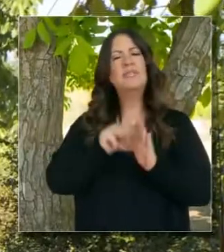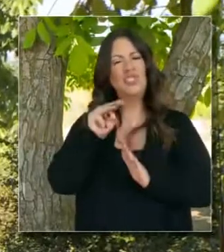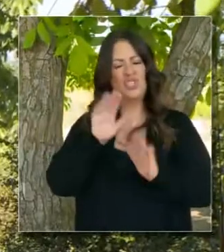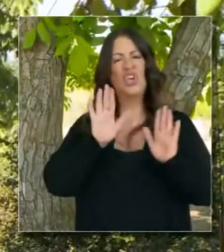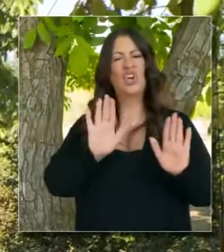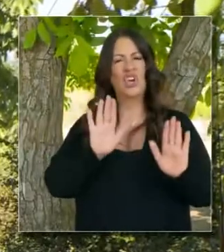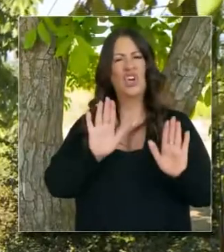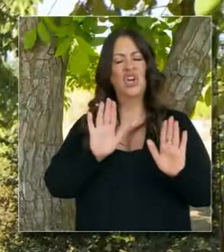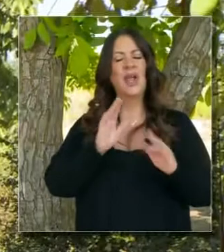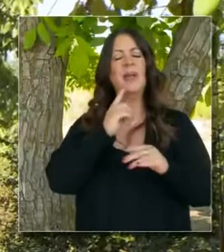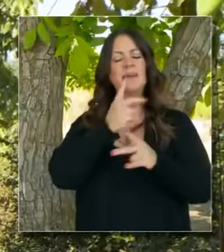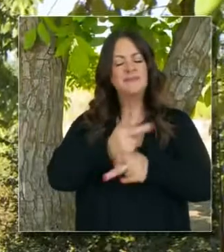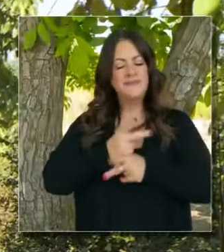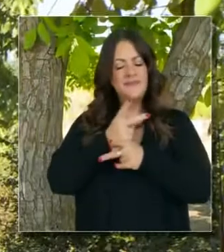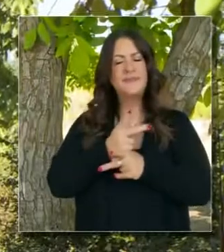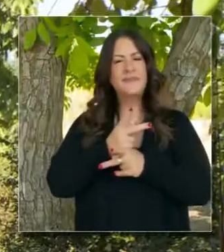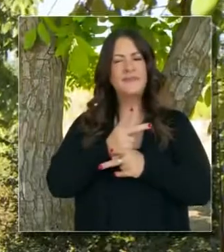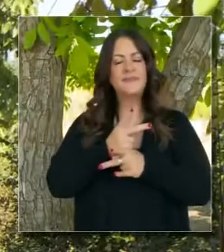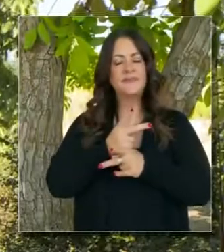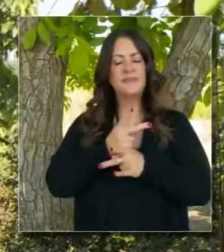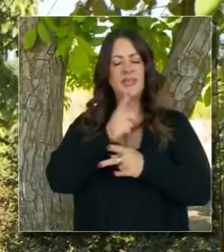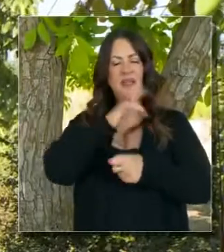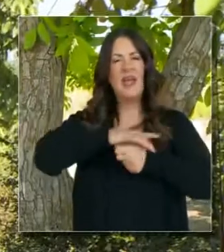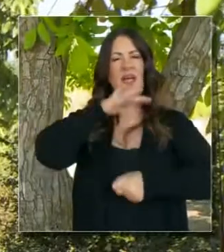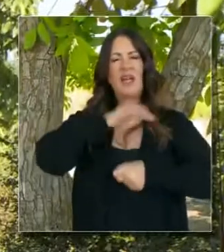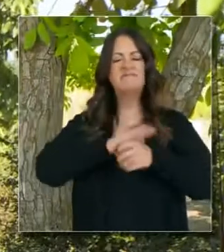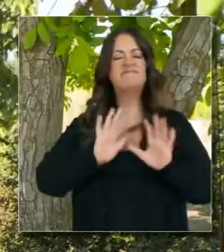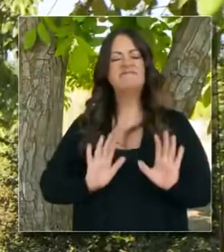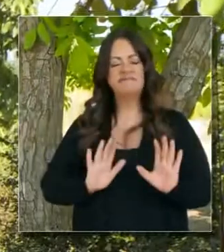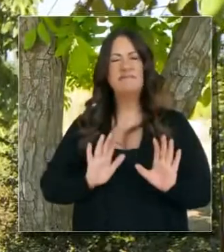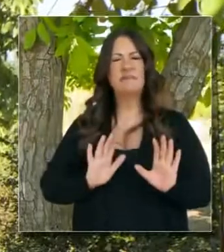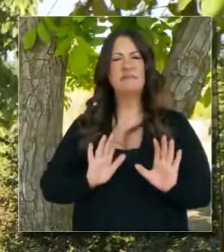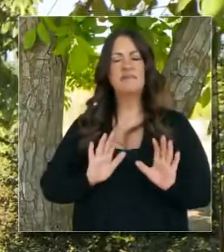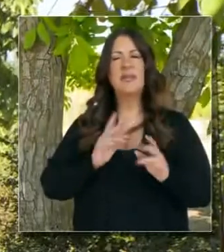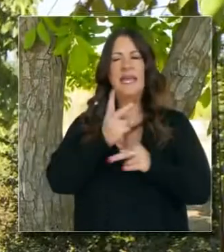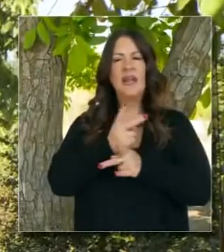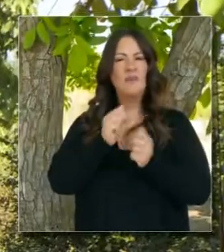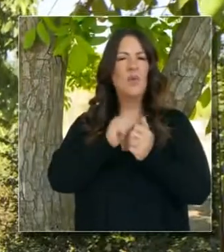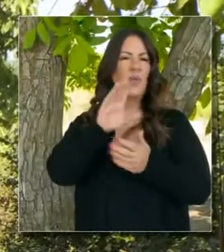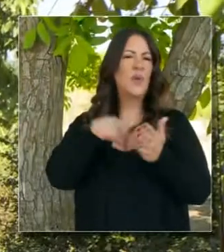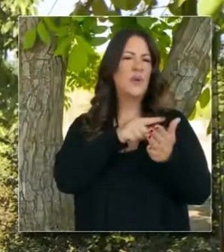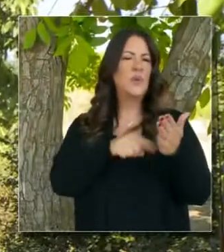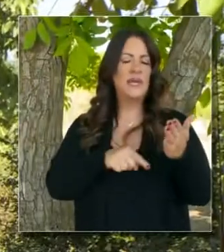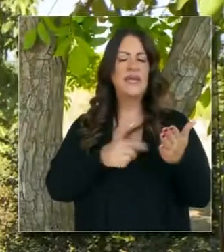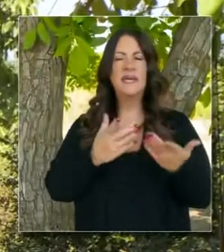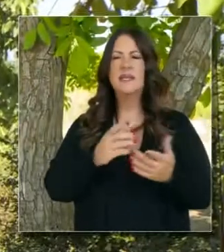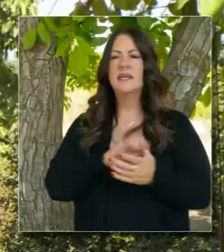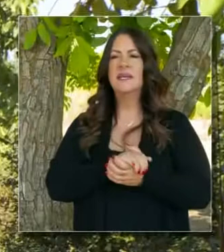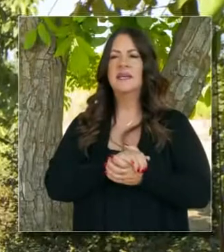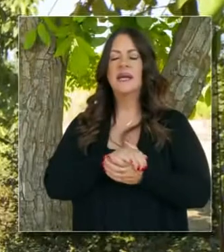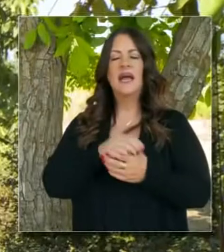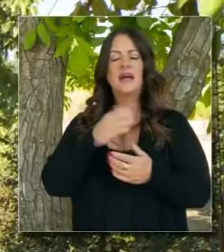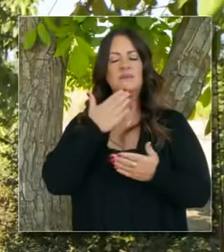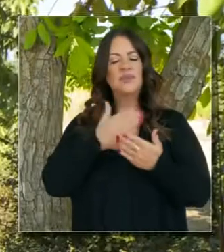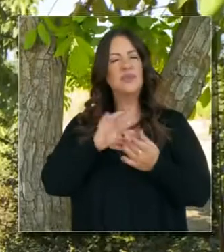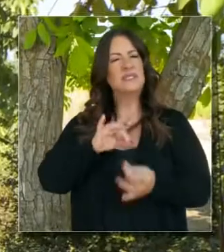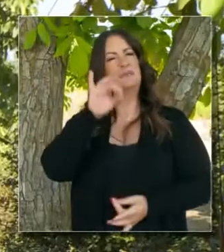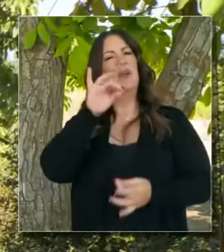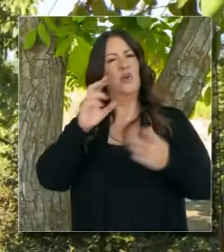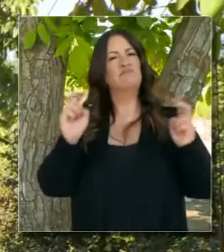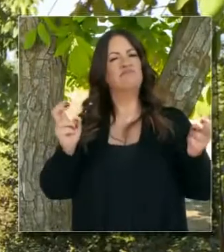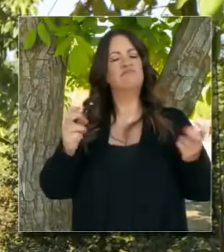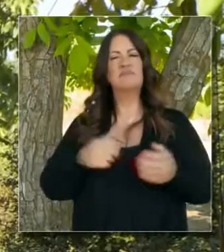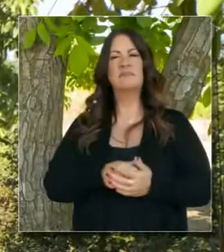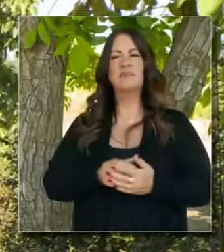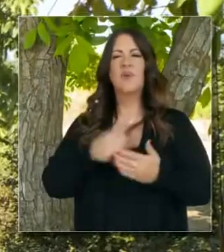templados en cuanto a la forma de criticar y hablar de estas cosas. En ese